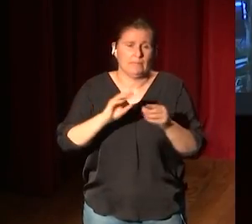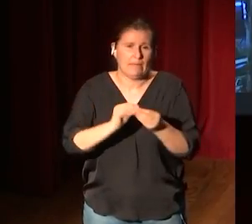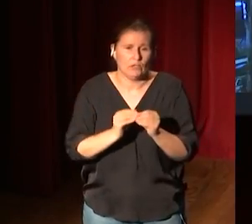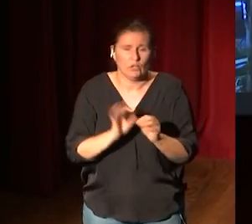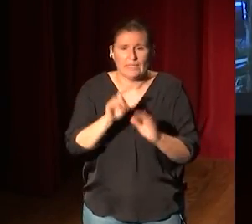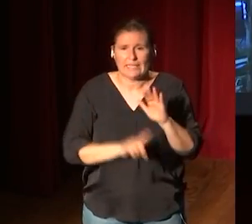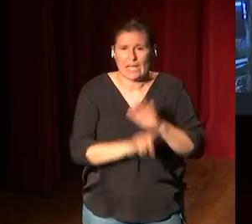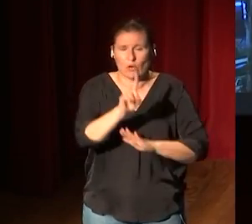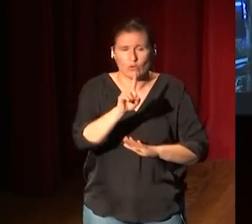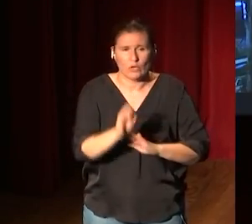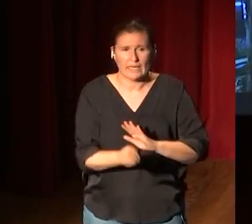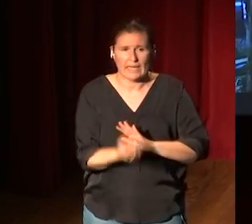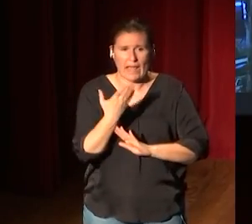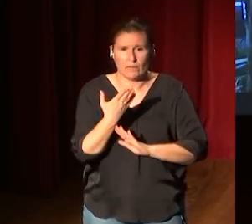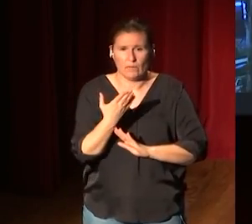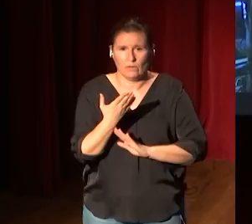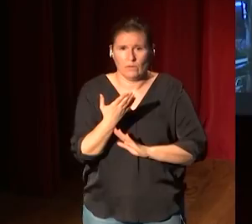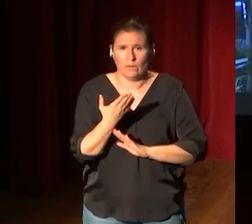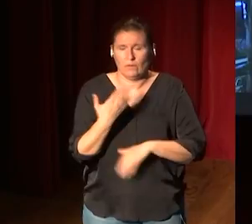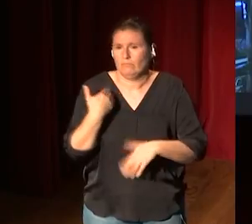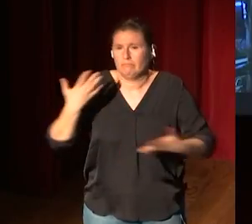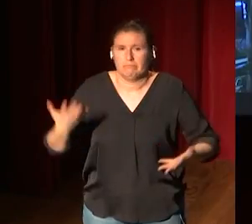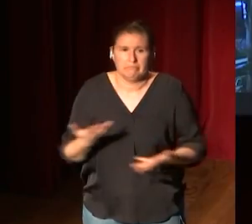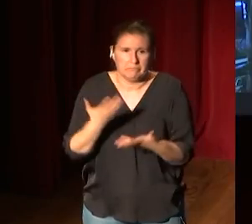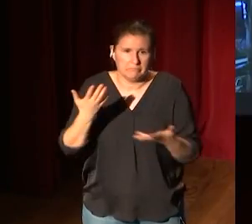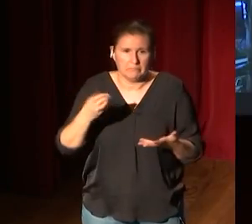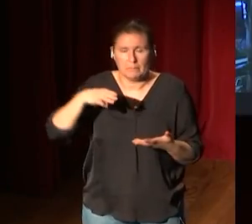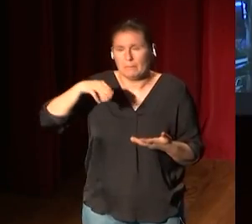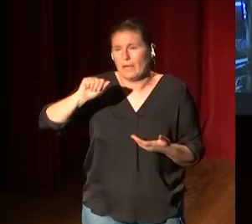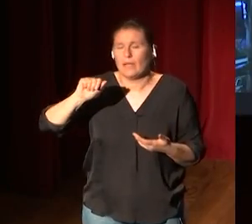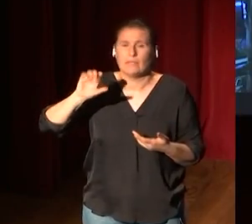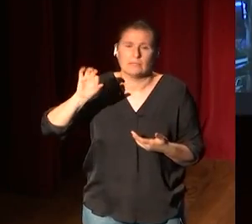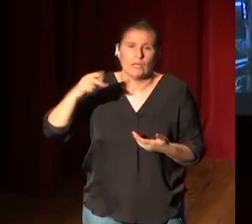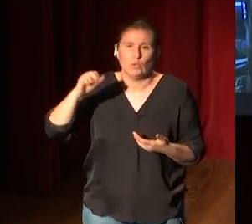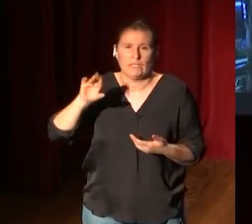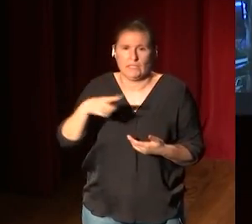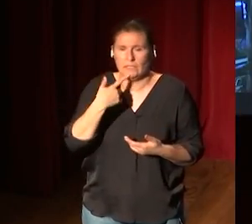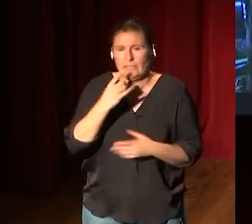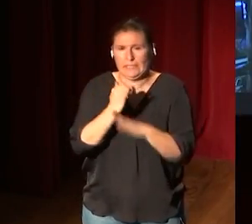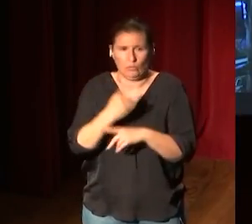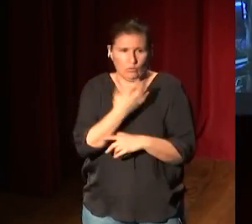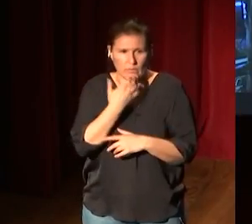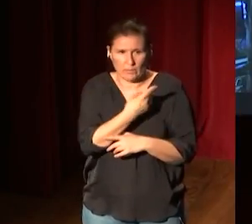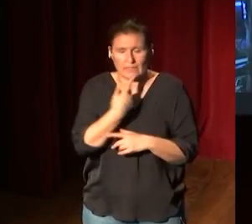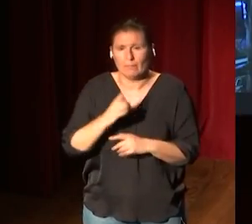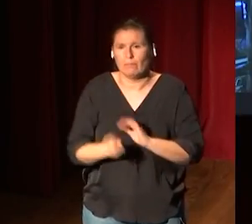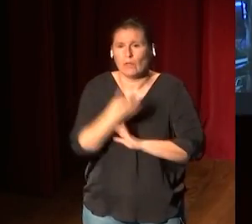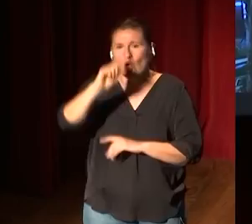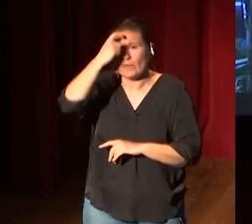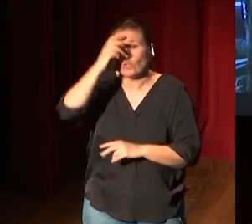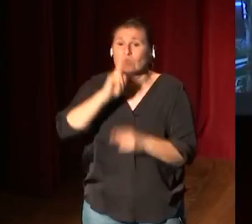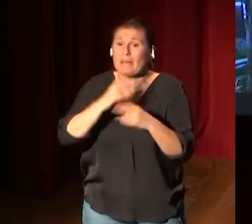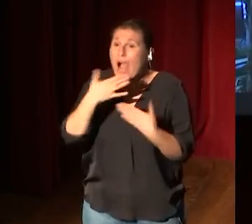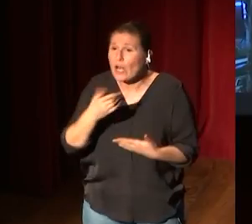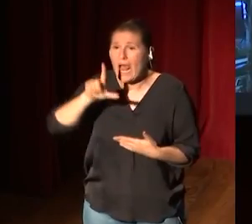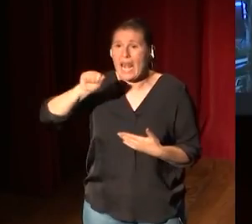creado en cualquier momento en el Massachusetts Institute aquí es donde empezó el concepto de lo que se llama ahora Lab